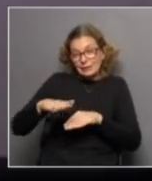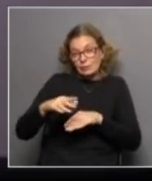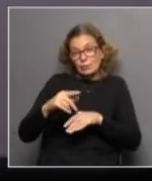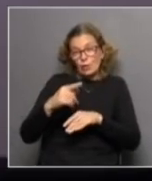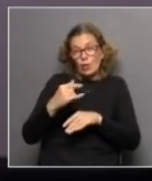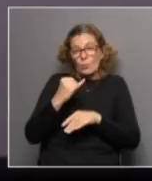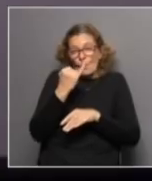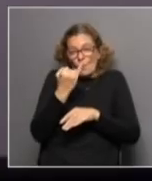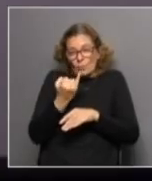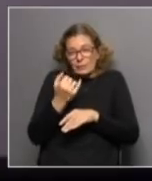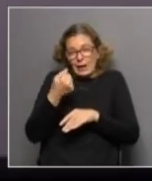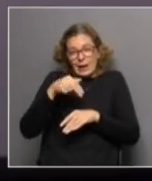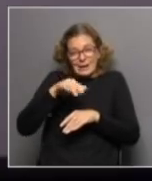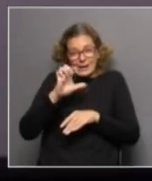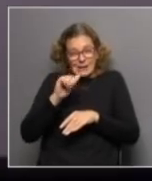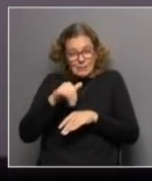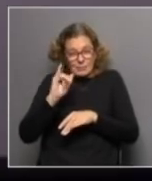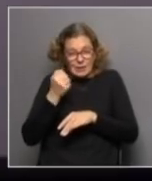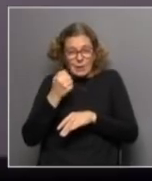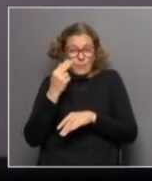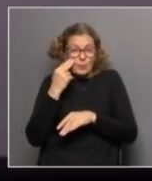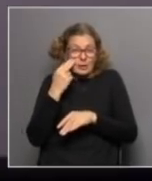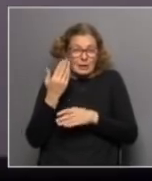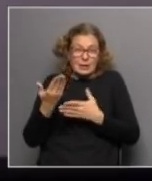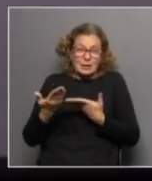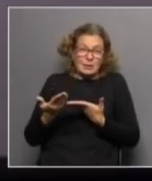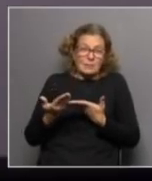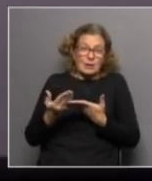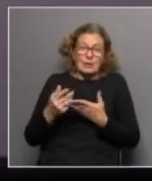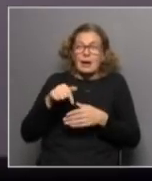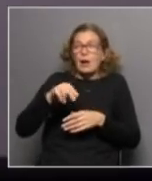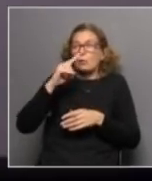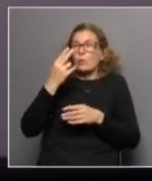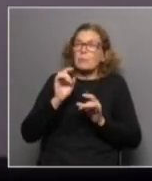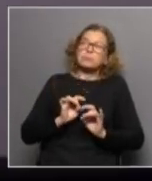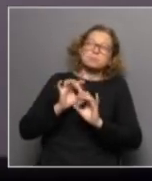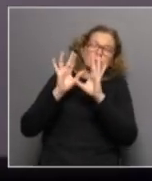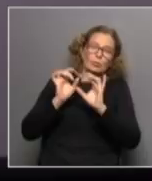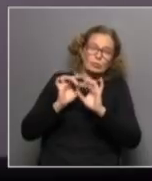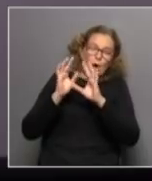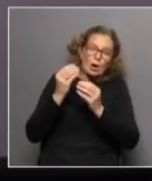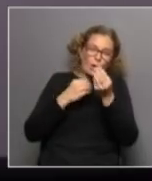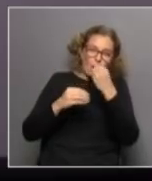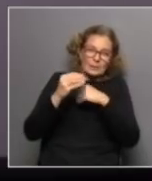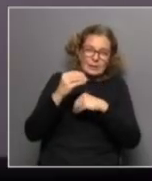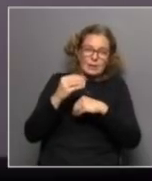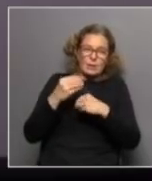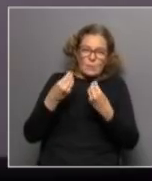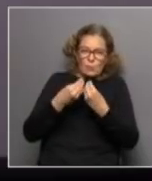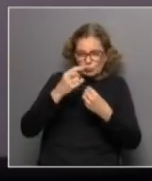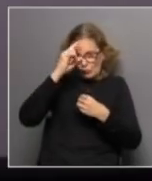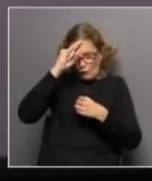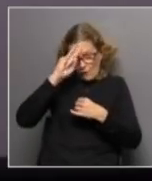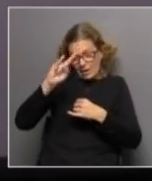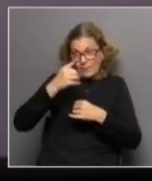anemia hoy en este país que se jacta de productor de alimentos y de millones de vacas